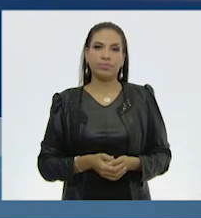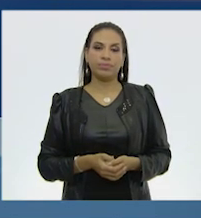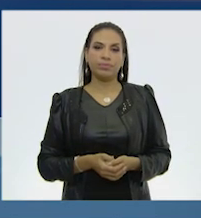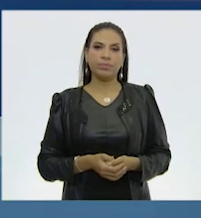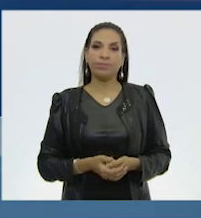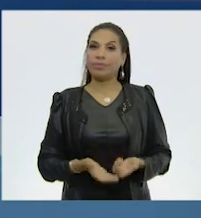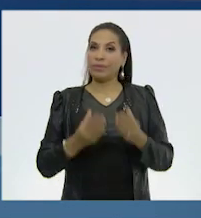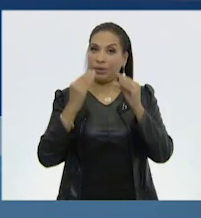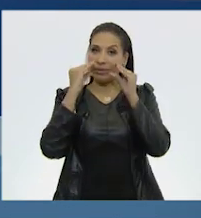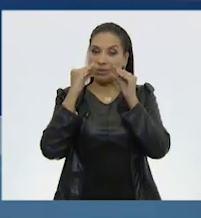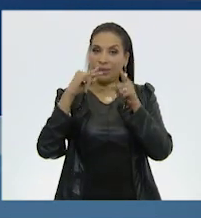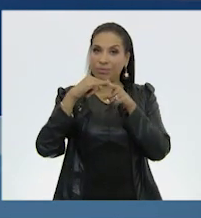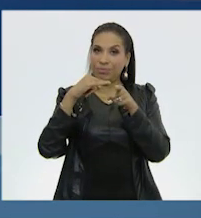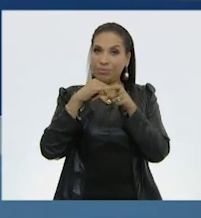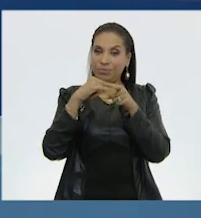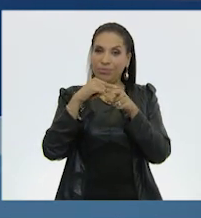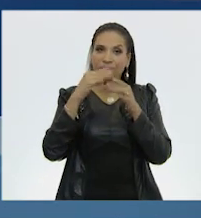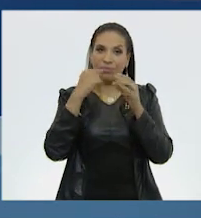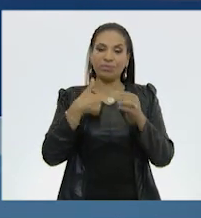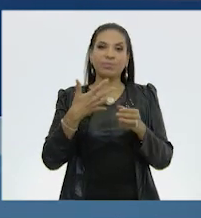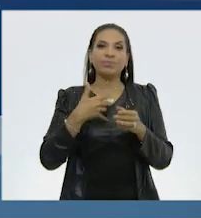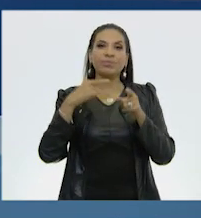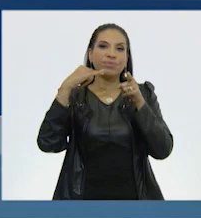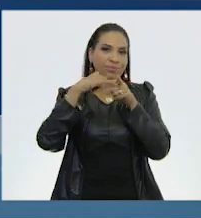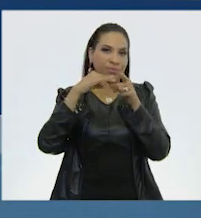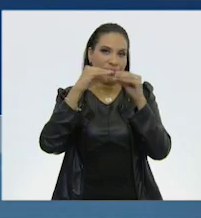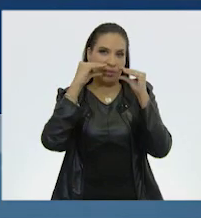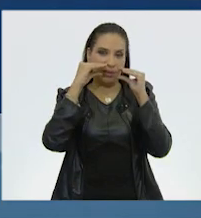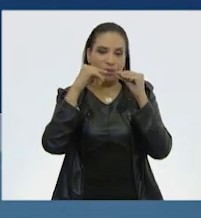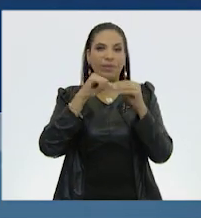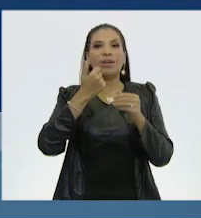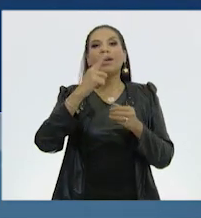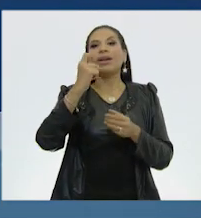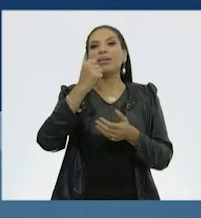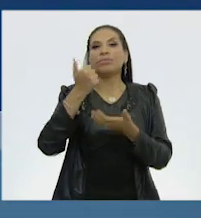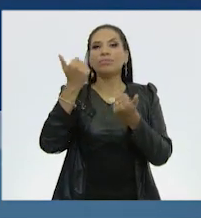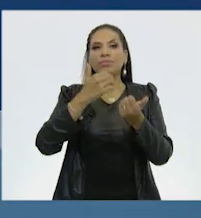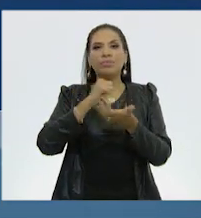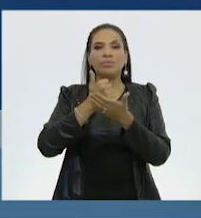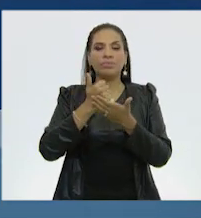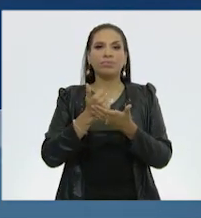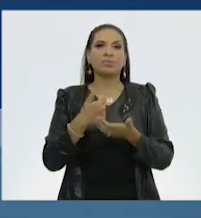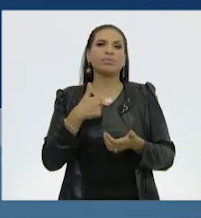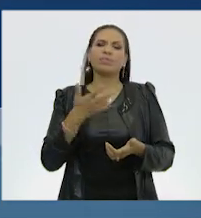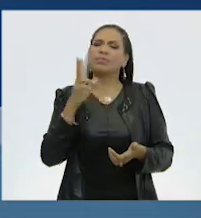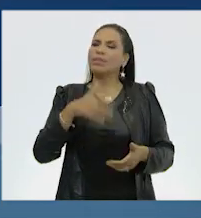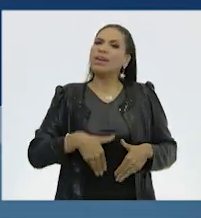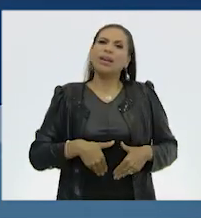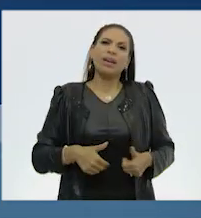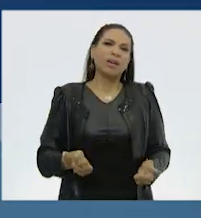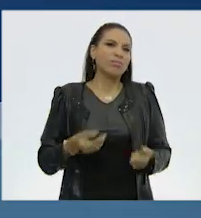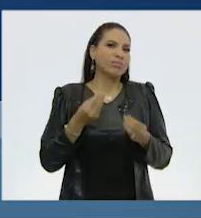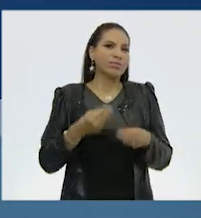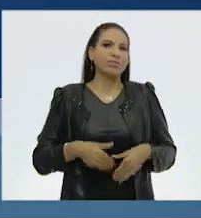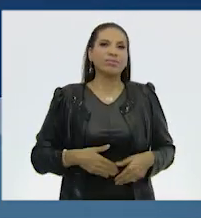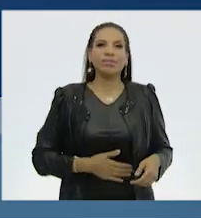Un sándwich. Sí, aquí traigo mi sándwich y traigo mi agua. Ay, ya me dio mucha hambre.